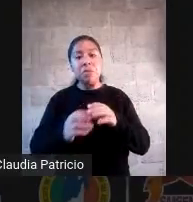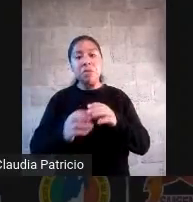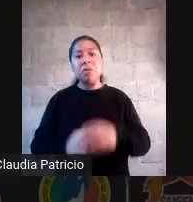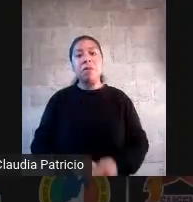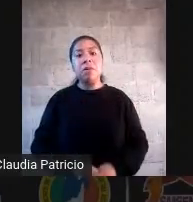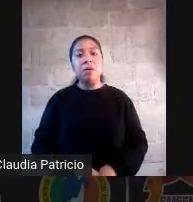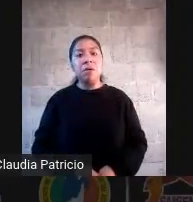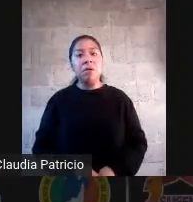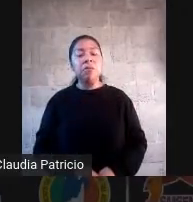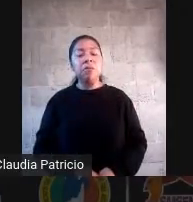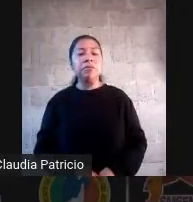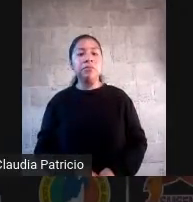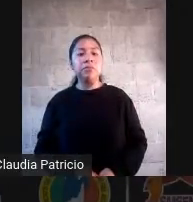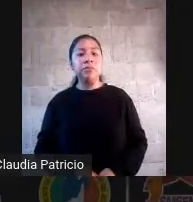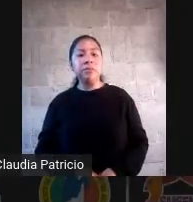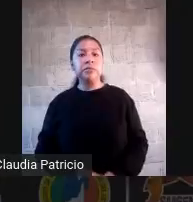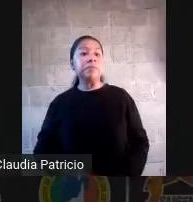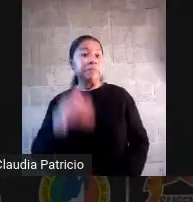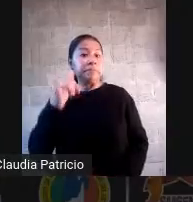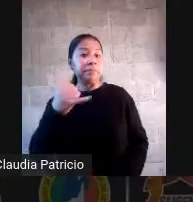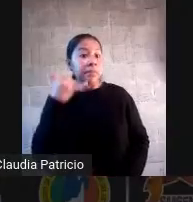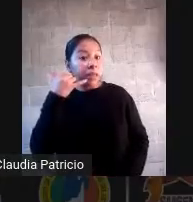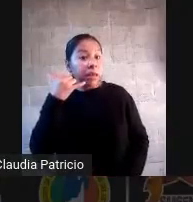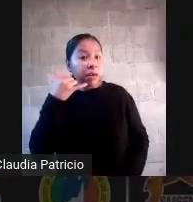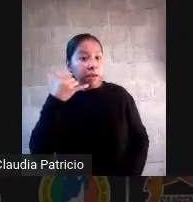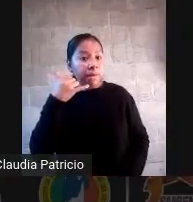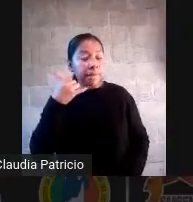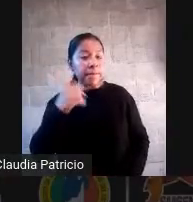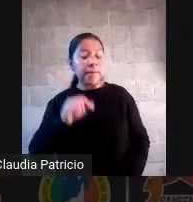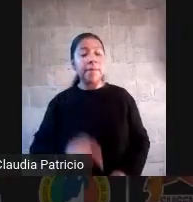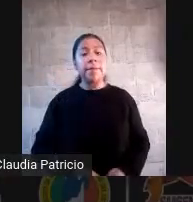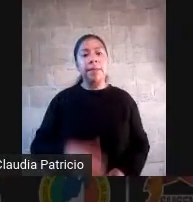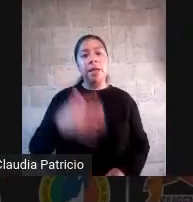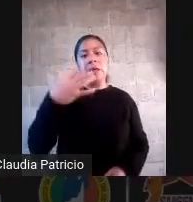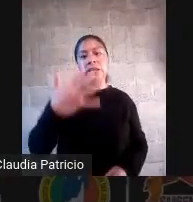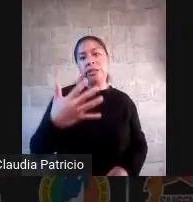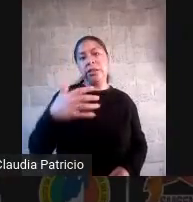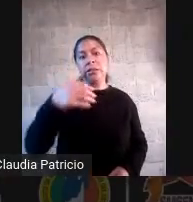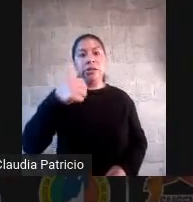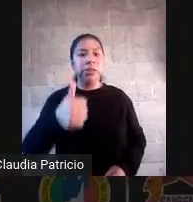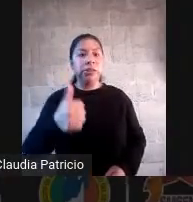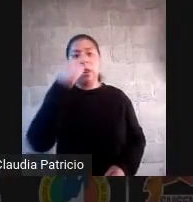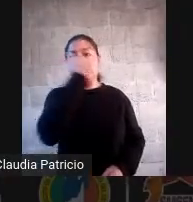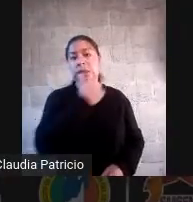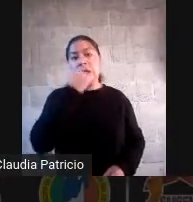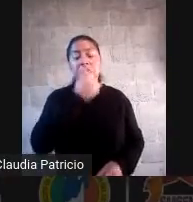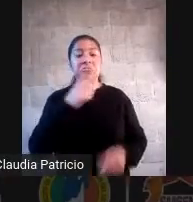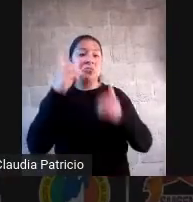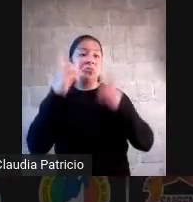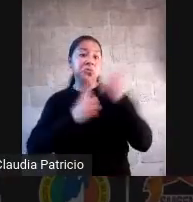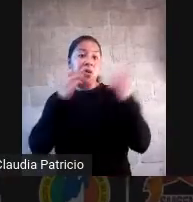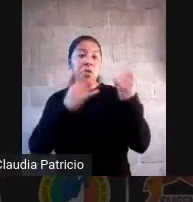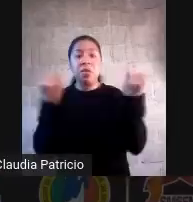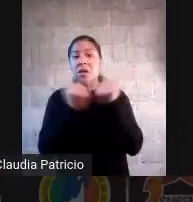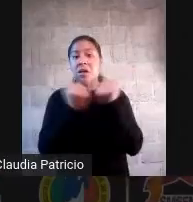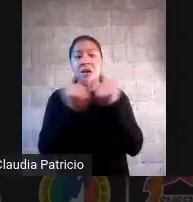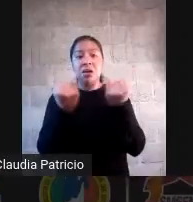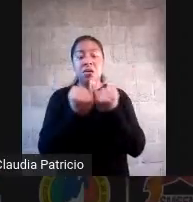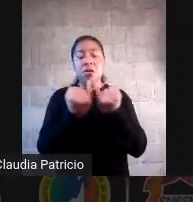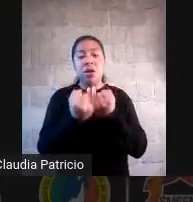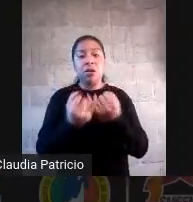se comunica conmigo y yo trataré de explicarle. Y si hay cinco o seis que tienen la misma duda, nos juntamos en una sesión,